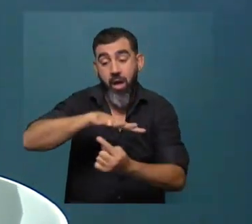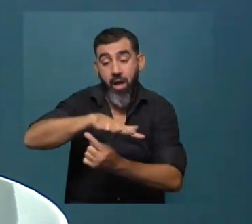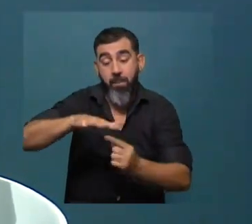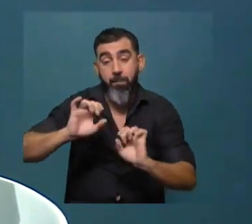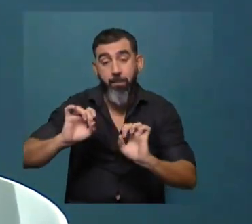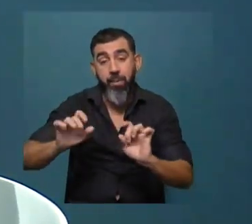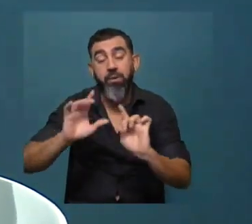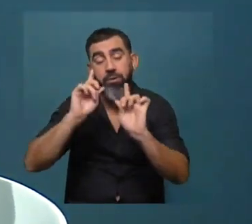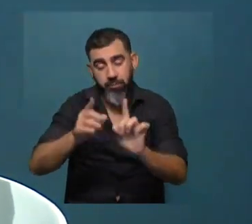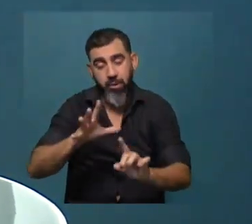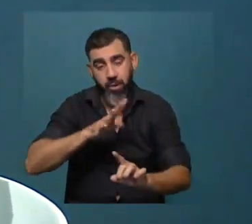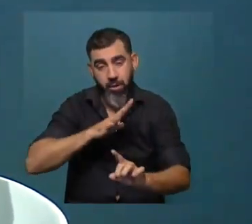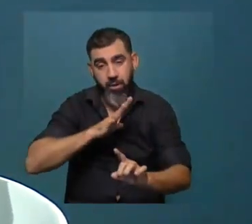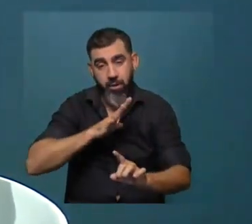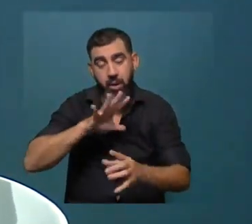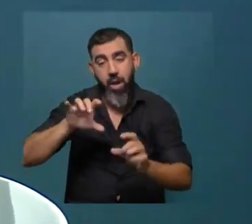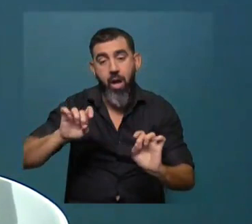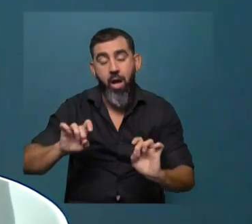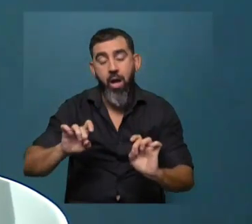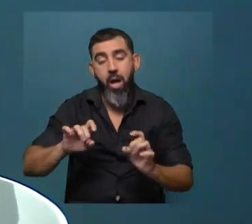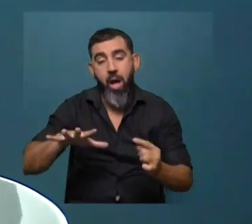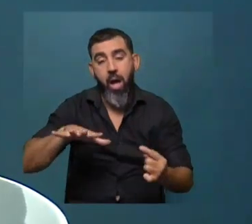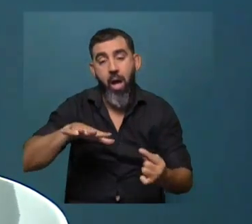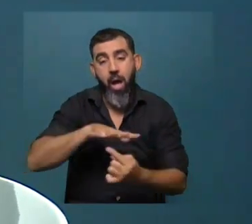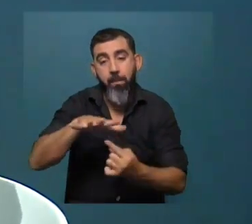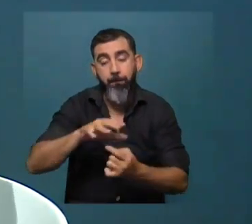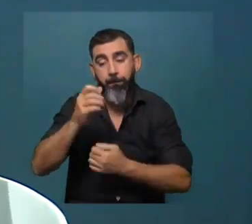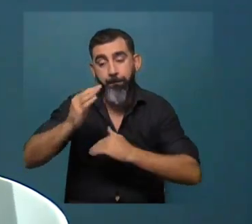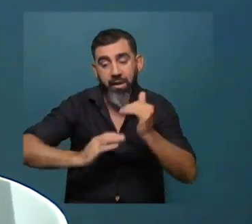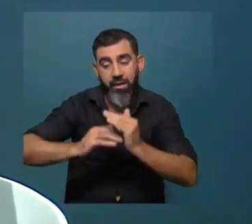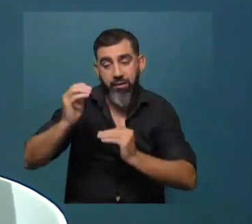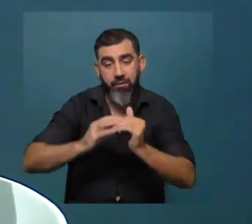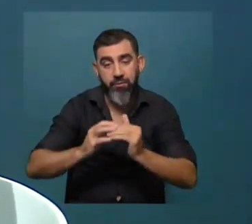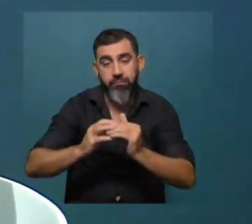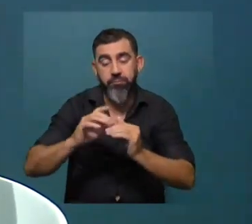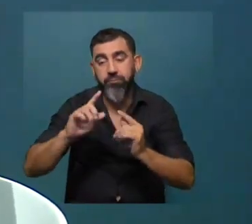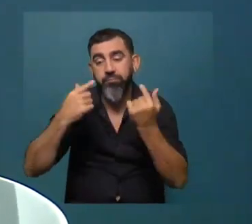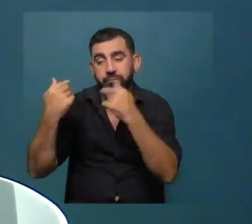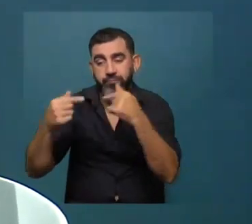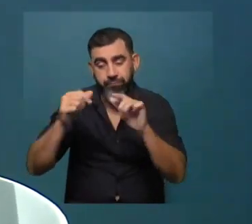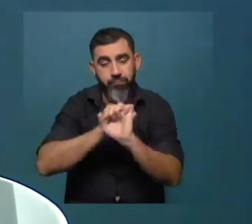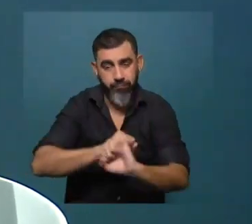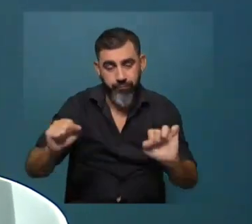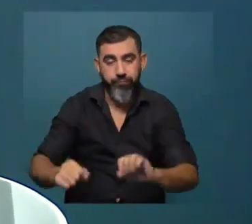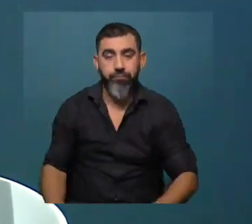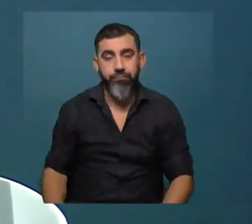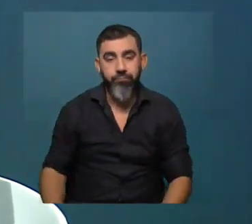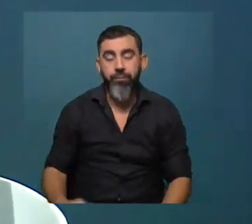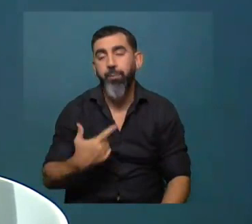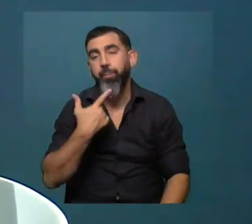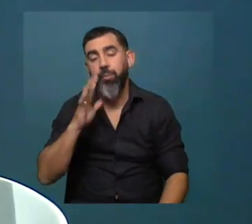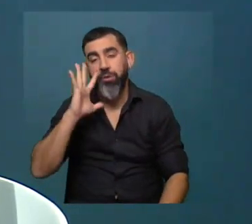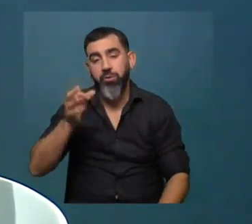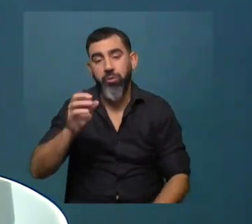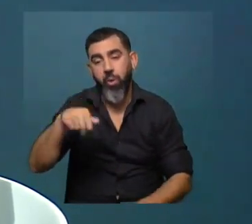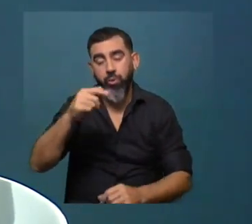que también están dentro de los ambientes construidos y urbanos también tienen que tener otra fisonomía, ¿no? Lo podemos ver en otras